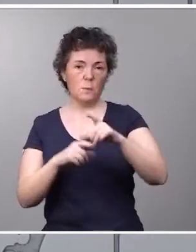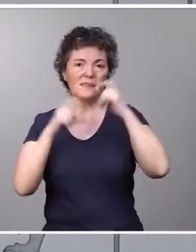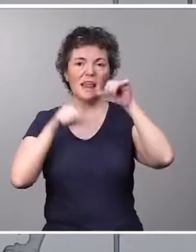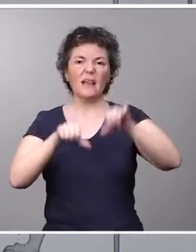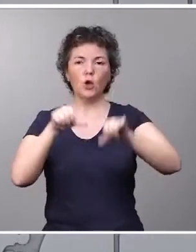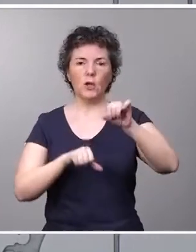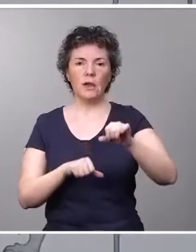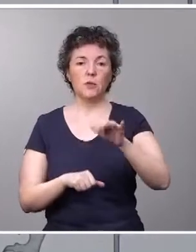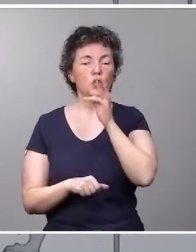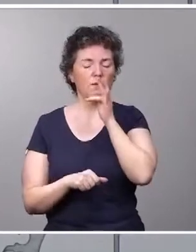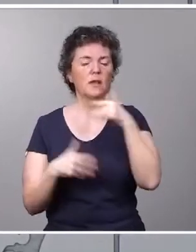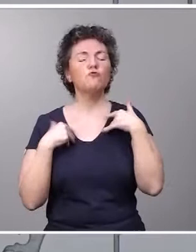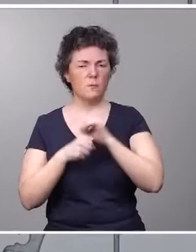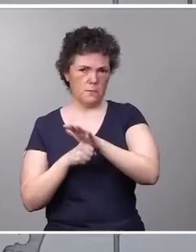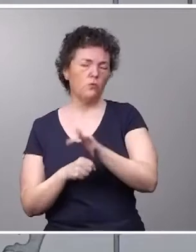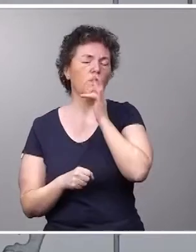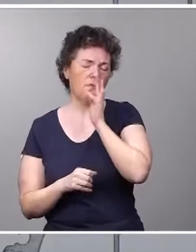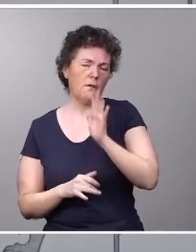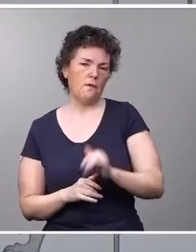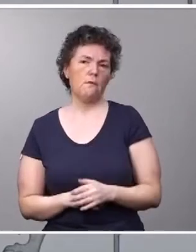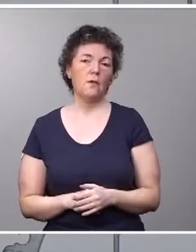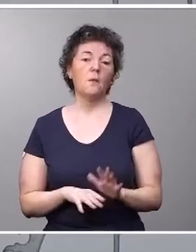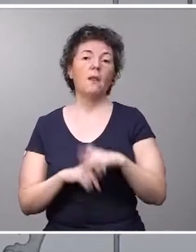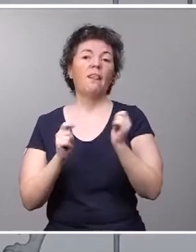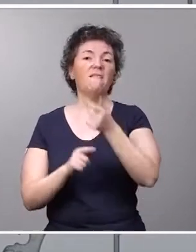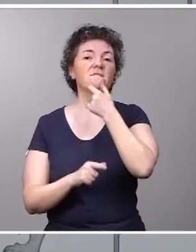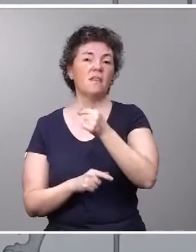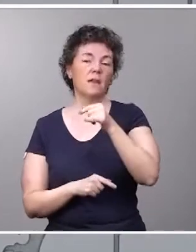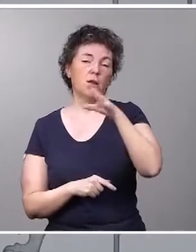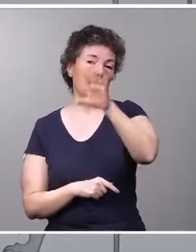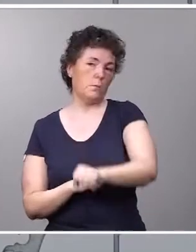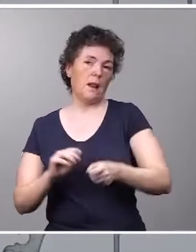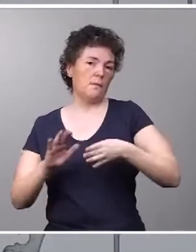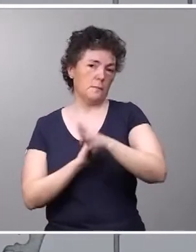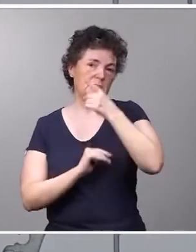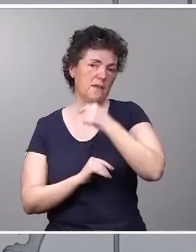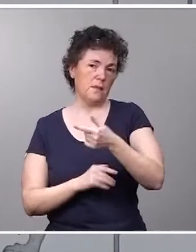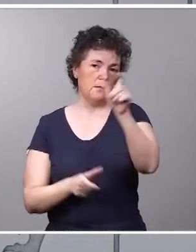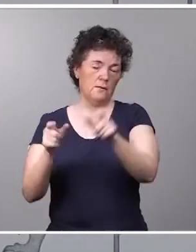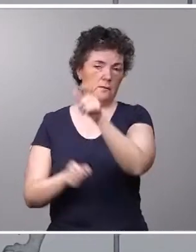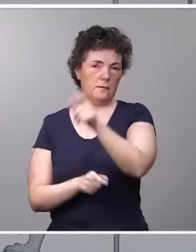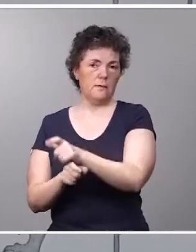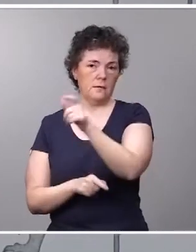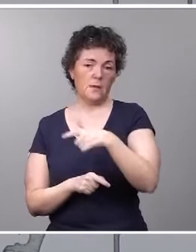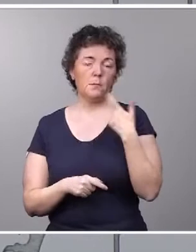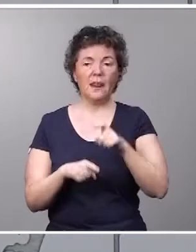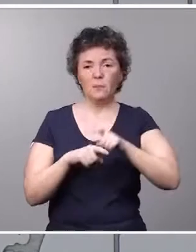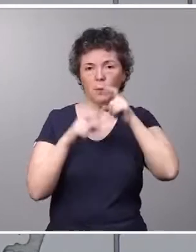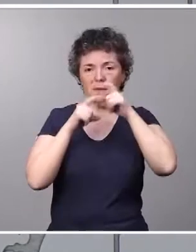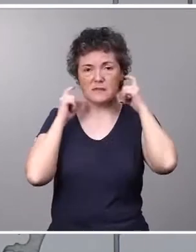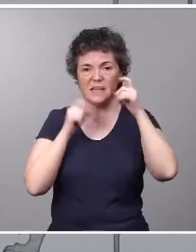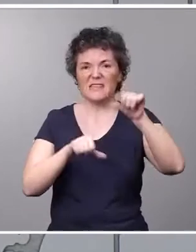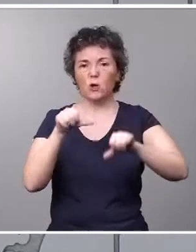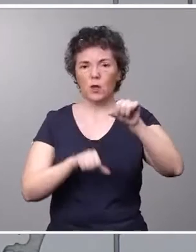sufriendo una pandemia a fin de facilitar, en consecuencia, el acceso por parte de la población a este tipo de mascarillas quirúrgicas.